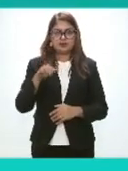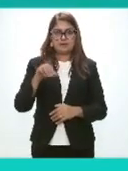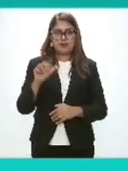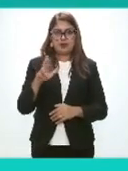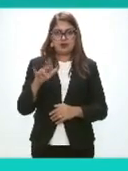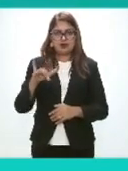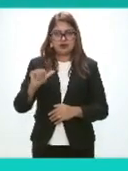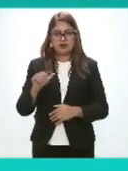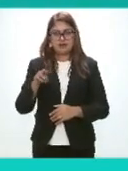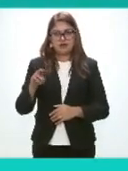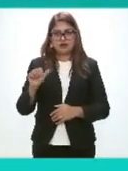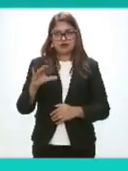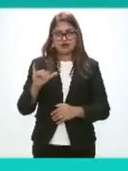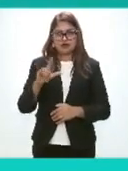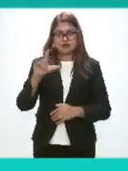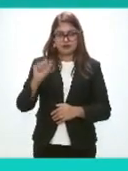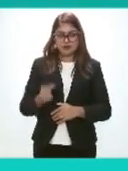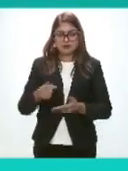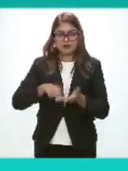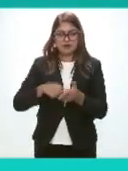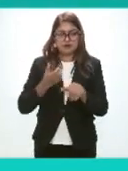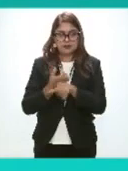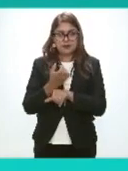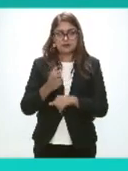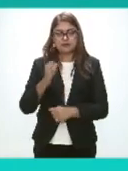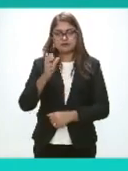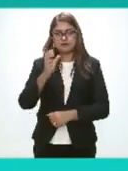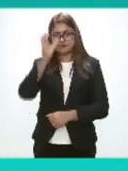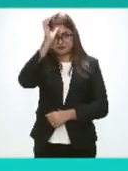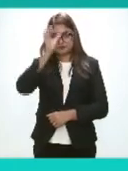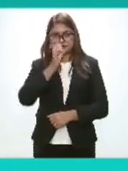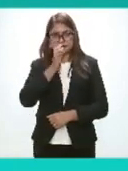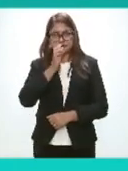De el Estado De Coahuila